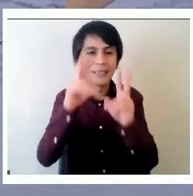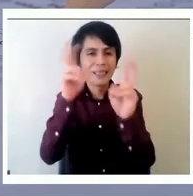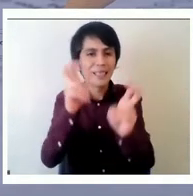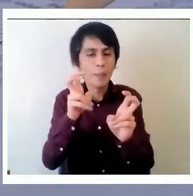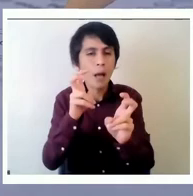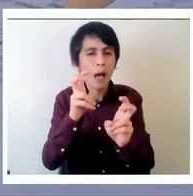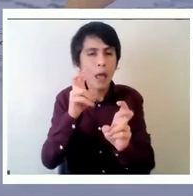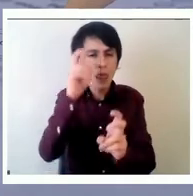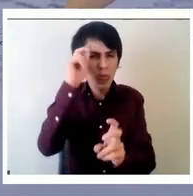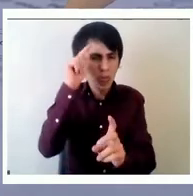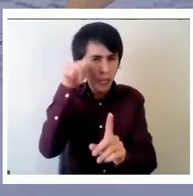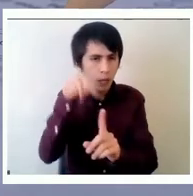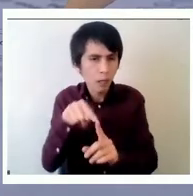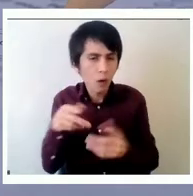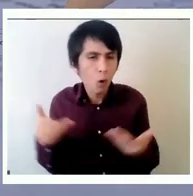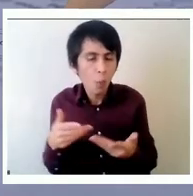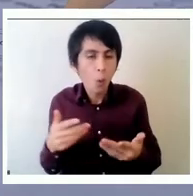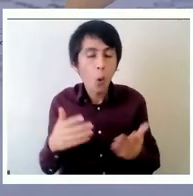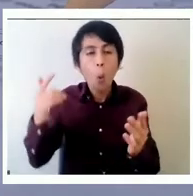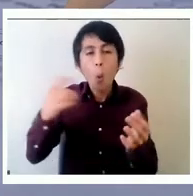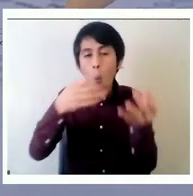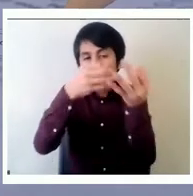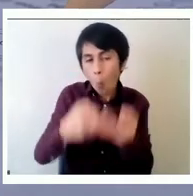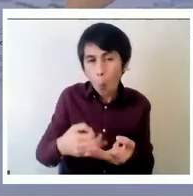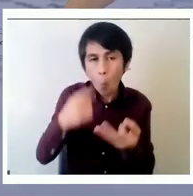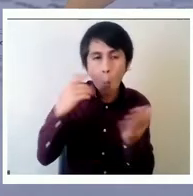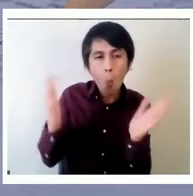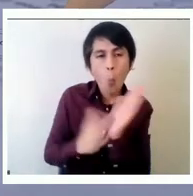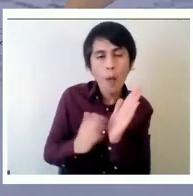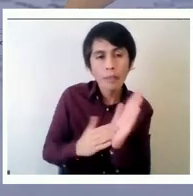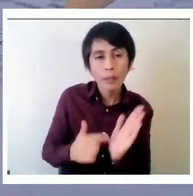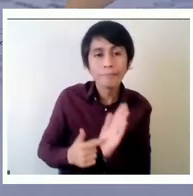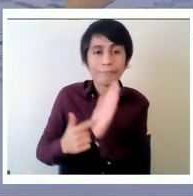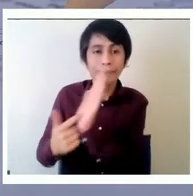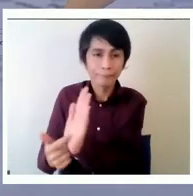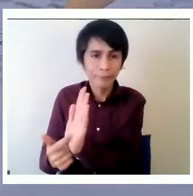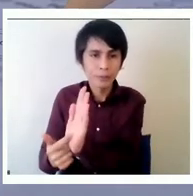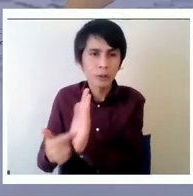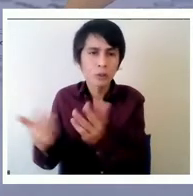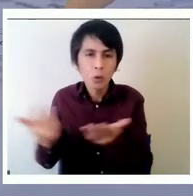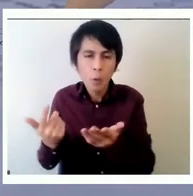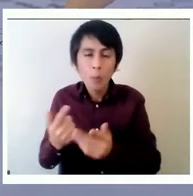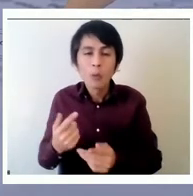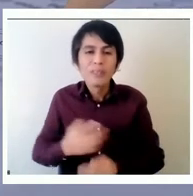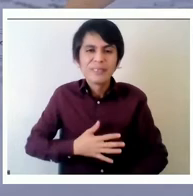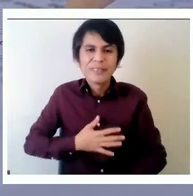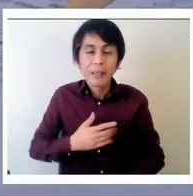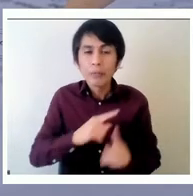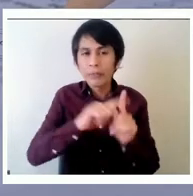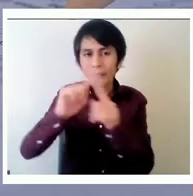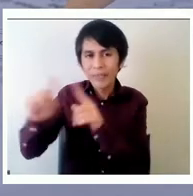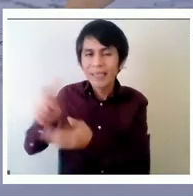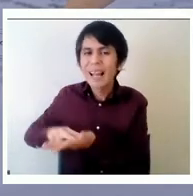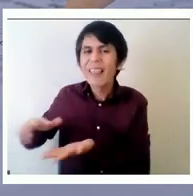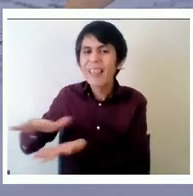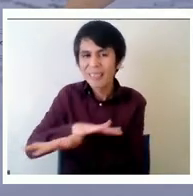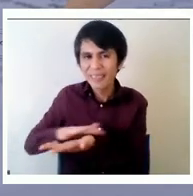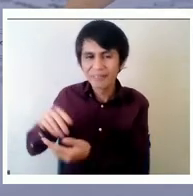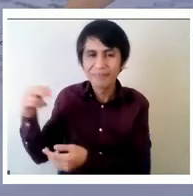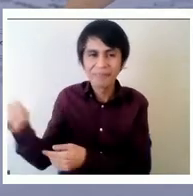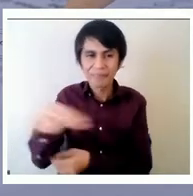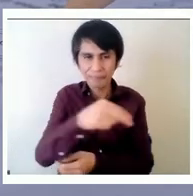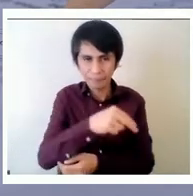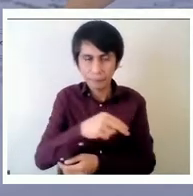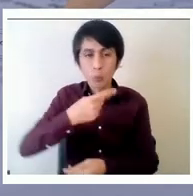rendición de cuentas se percibe a través de la realidad de las distintas escuelas en Escocia y esto ya es